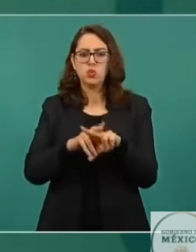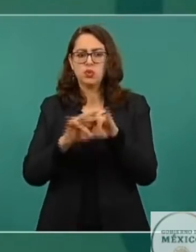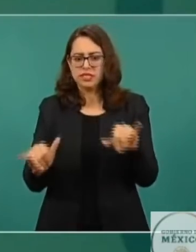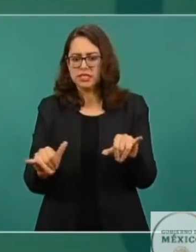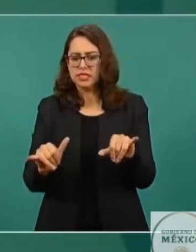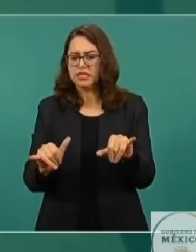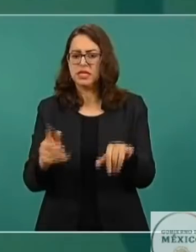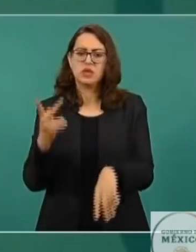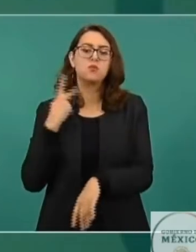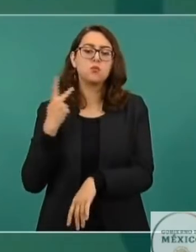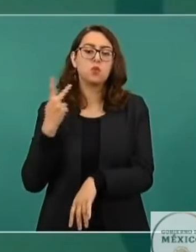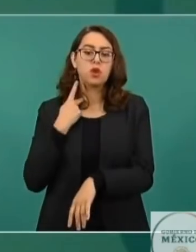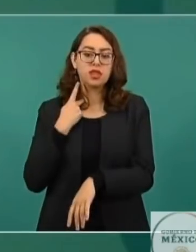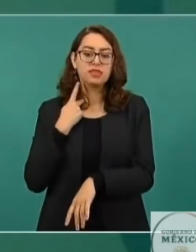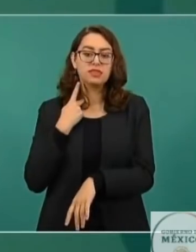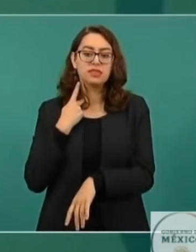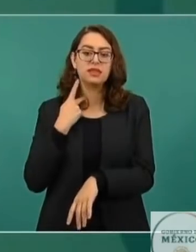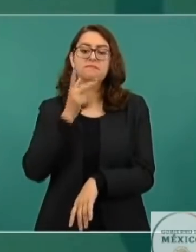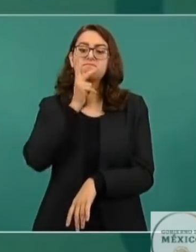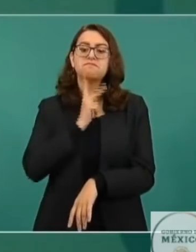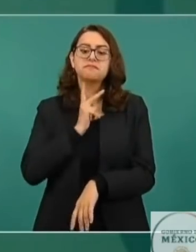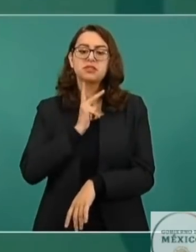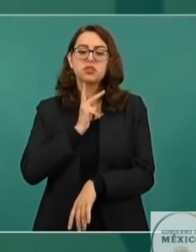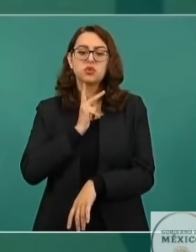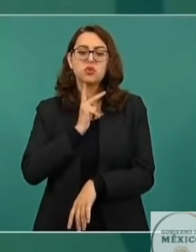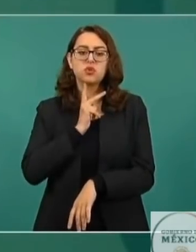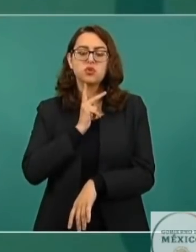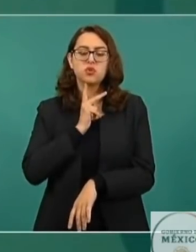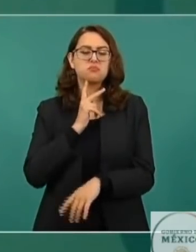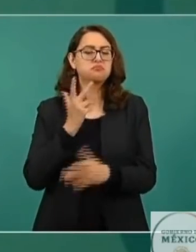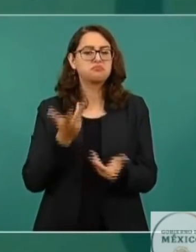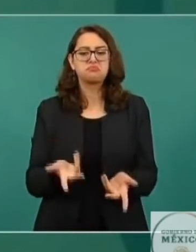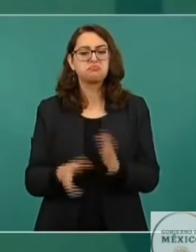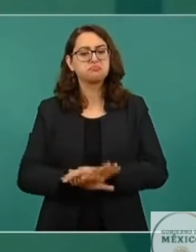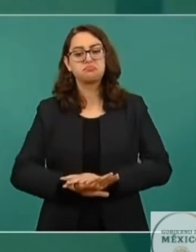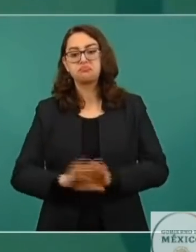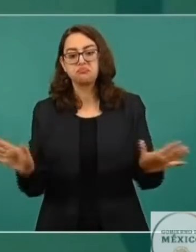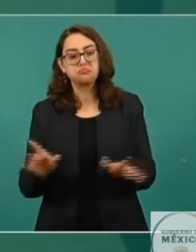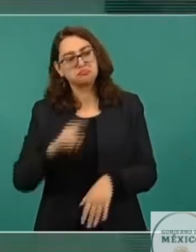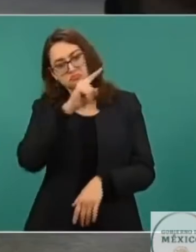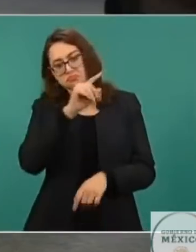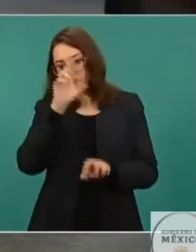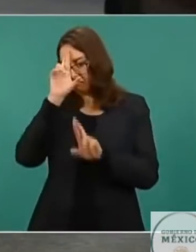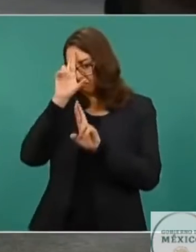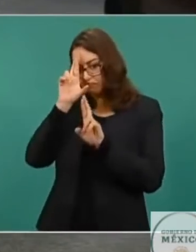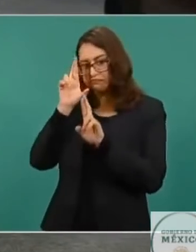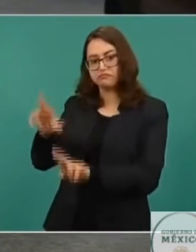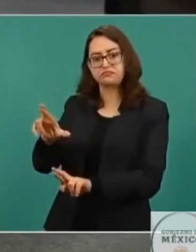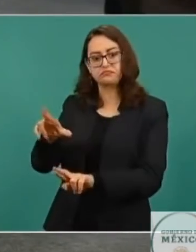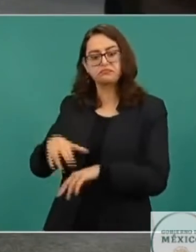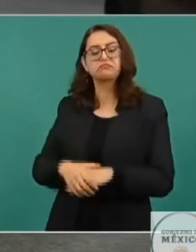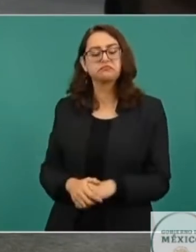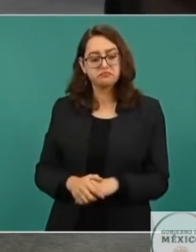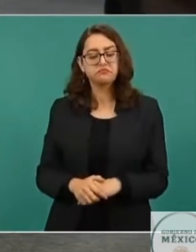la política petrolera, son muy respetuosos, han sido muy